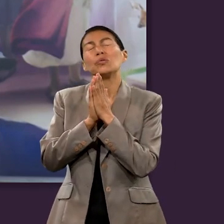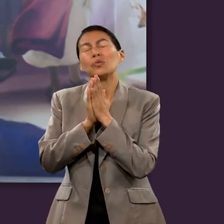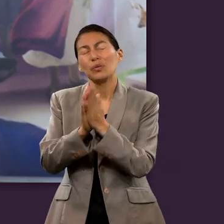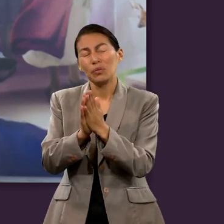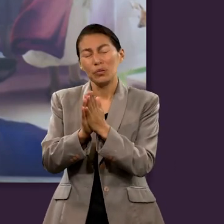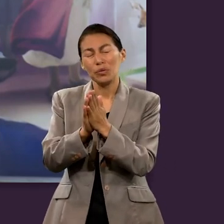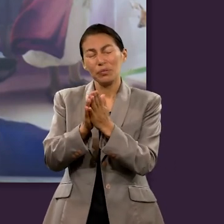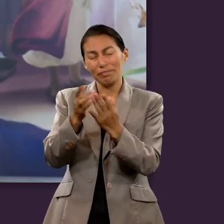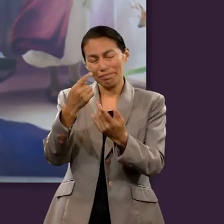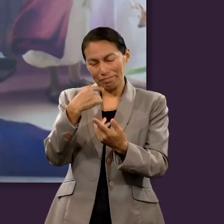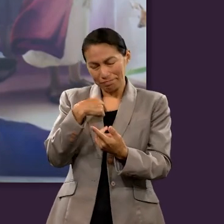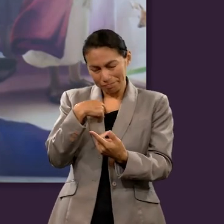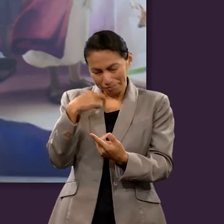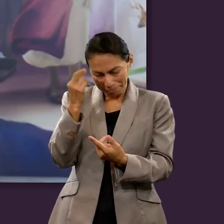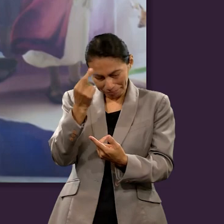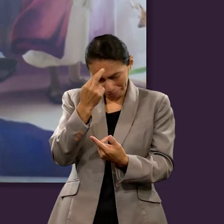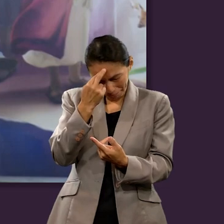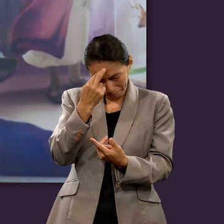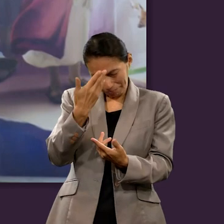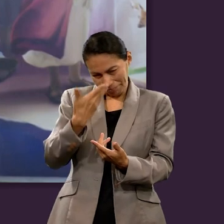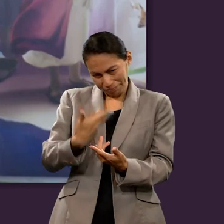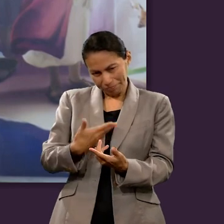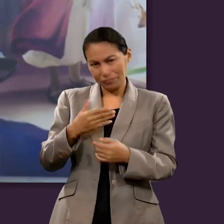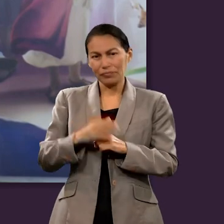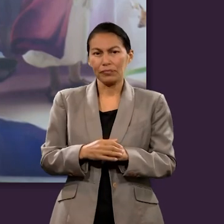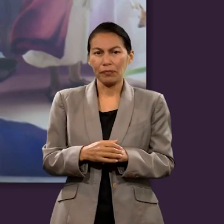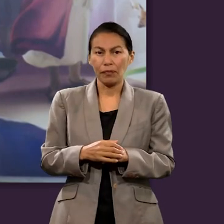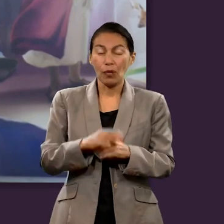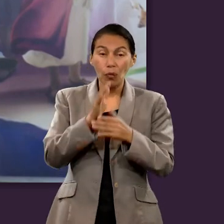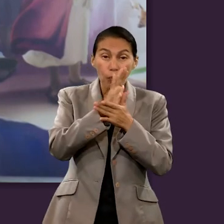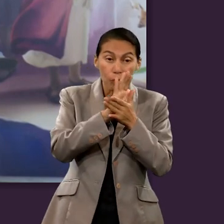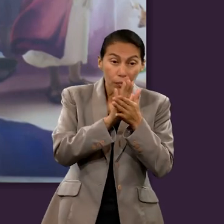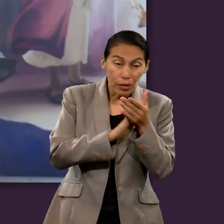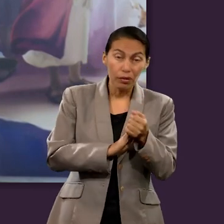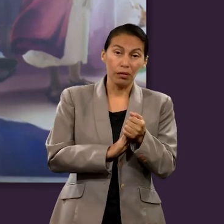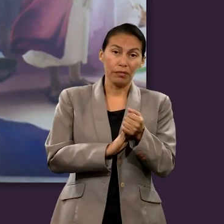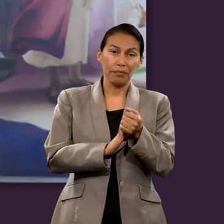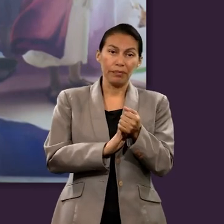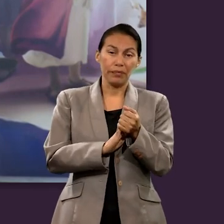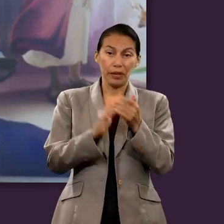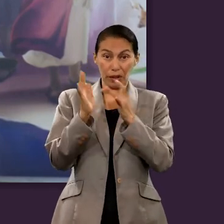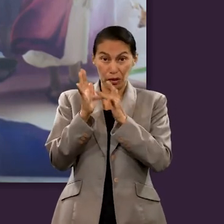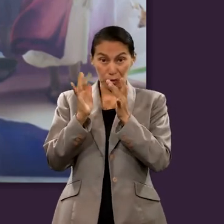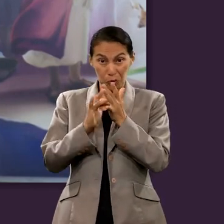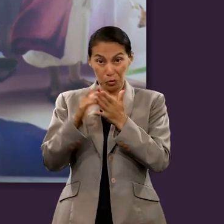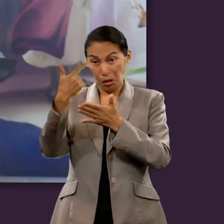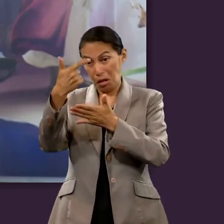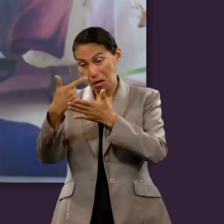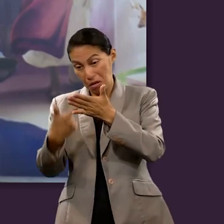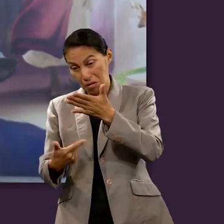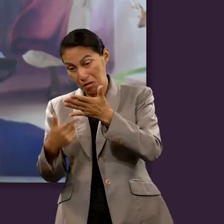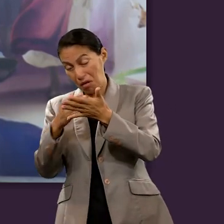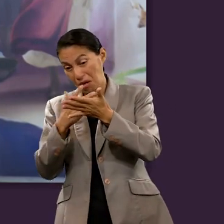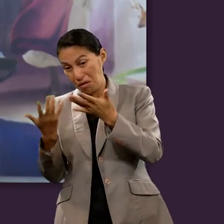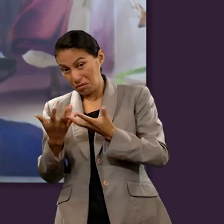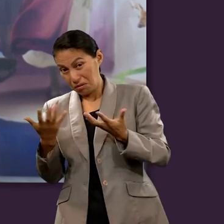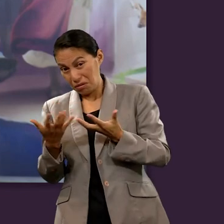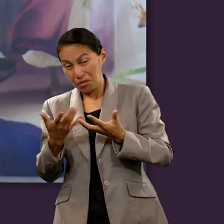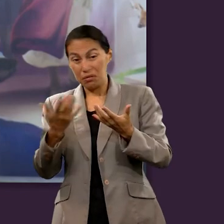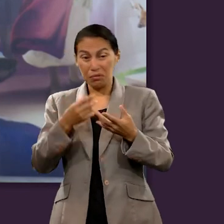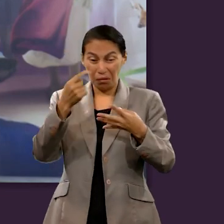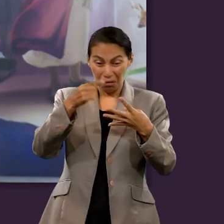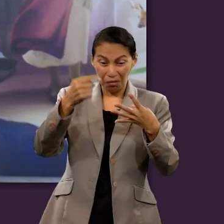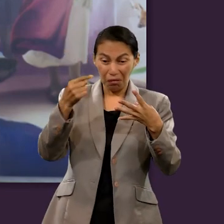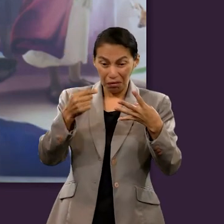su oración sincera del ladrón que le pidió a Jesús que lo tome en cuenta cuando va a